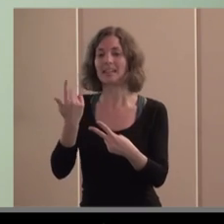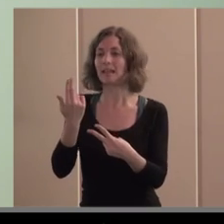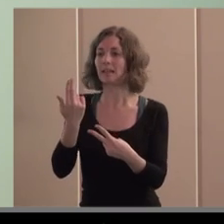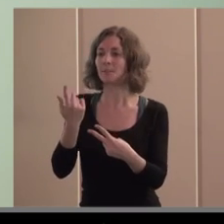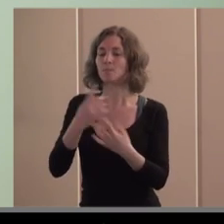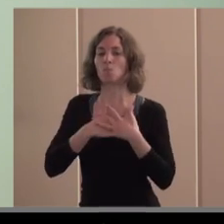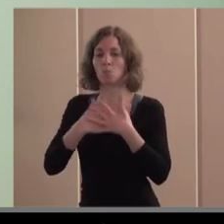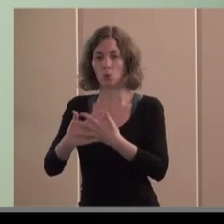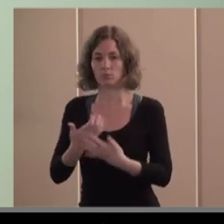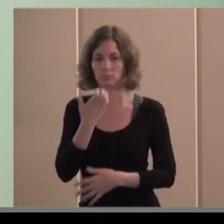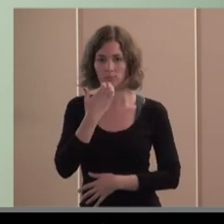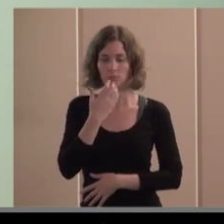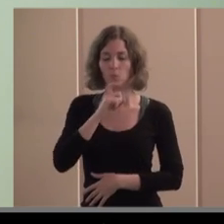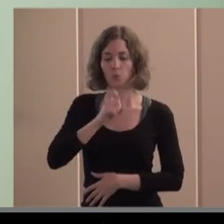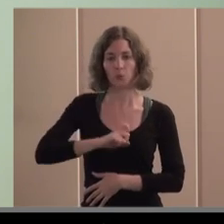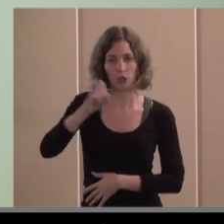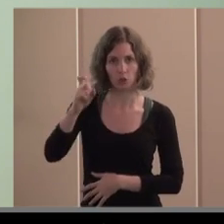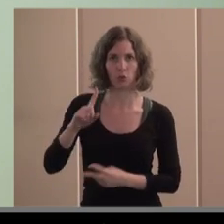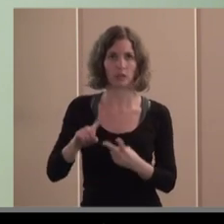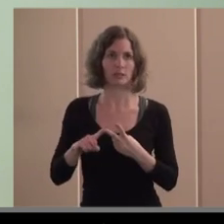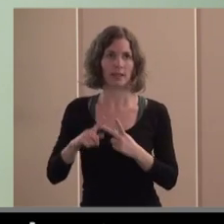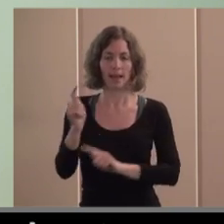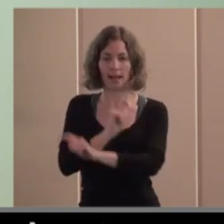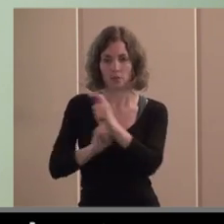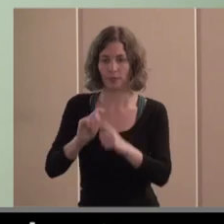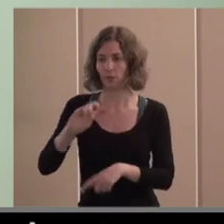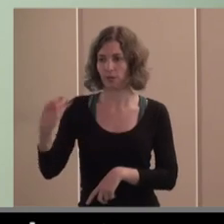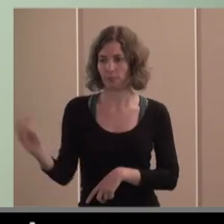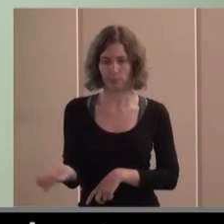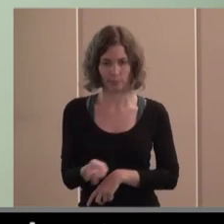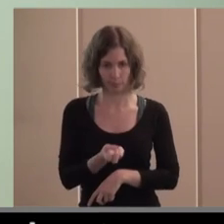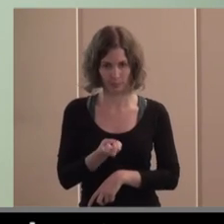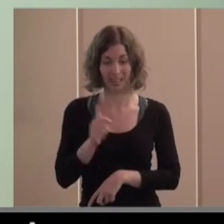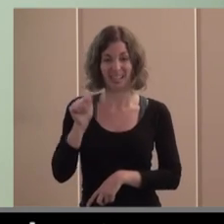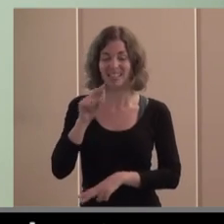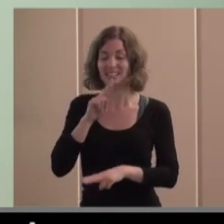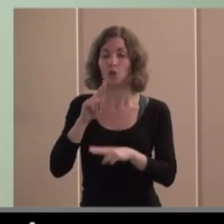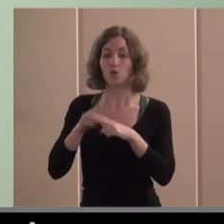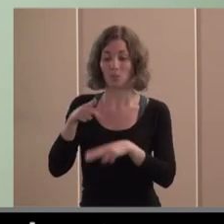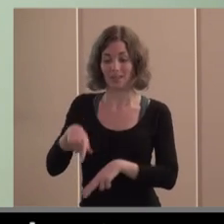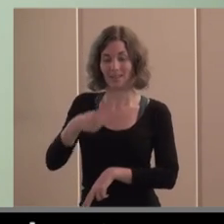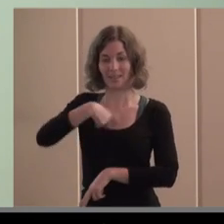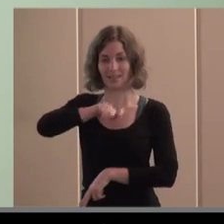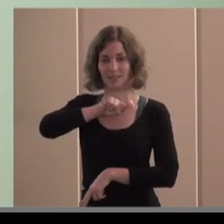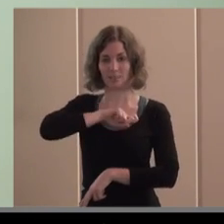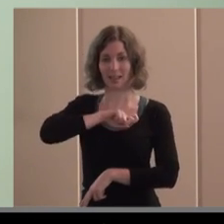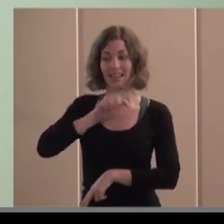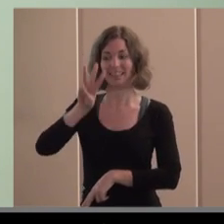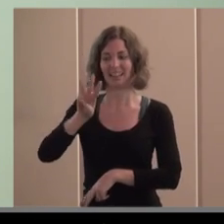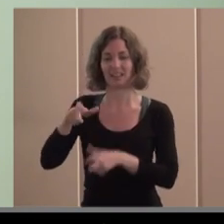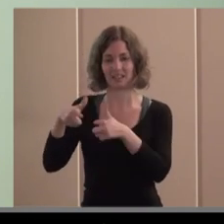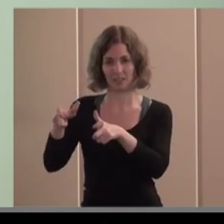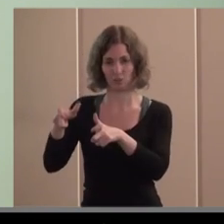decir fundaciones asociaciones etcétera es lo que se llama aquí en España en este momento tercer